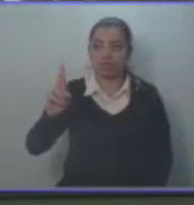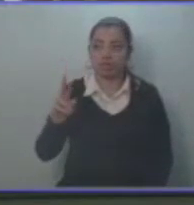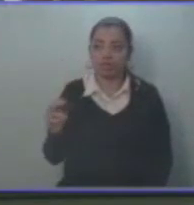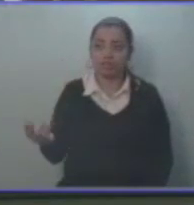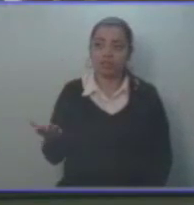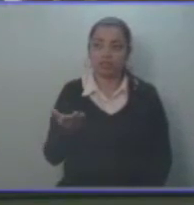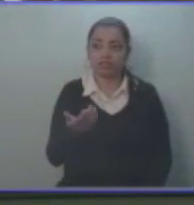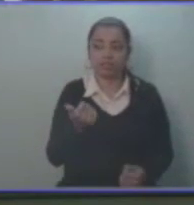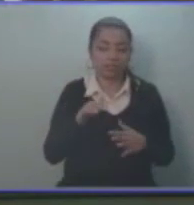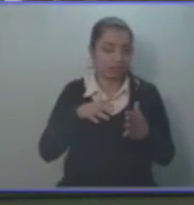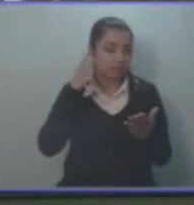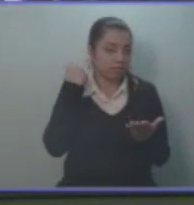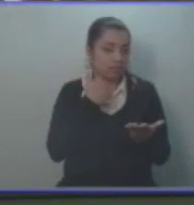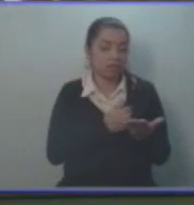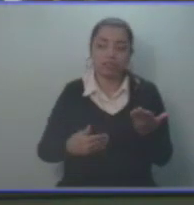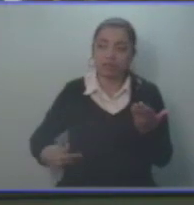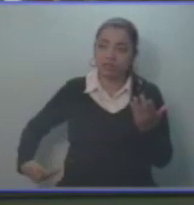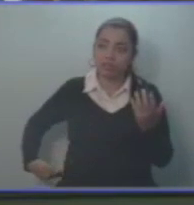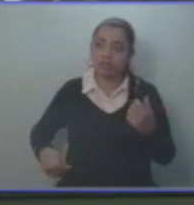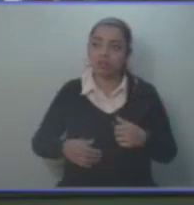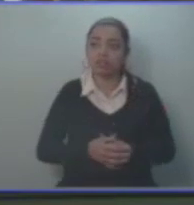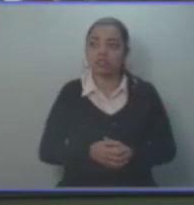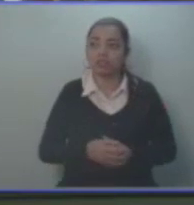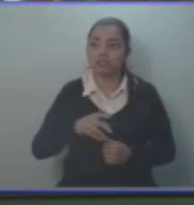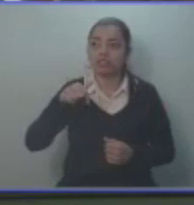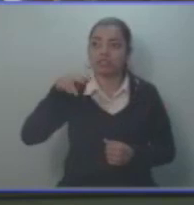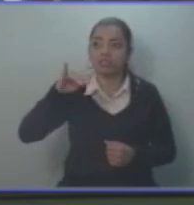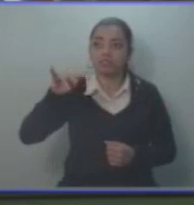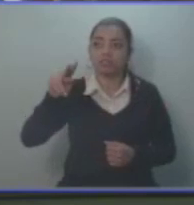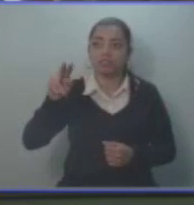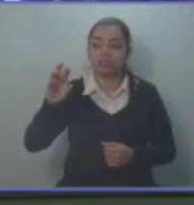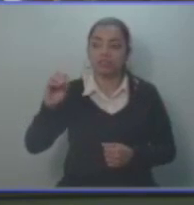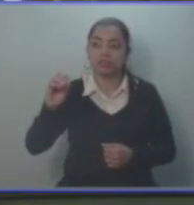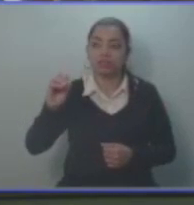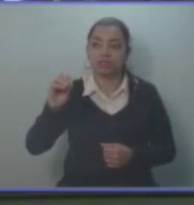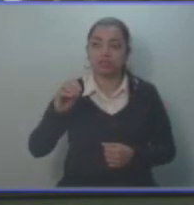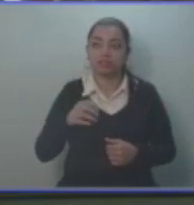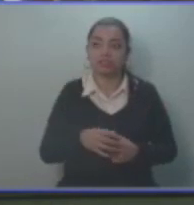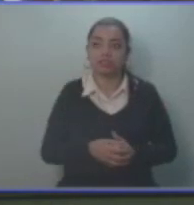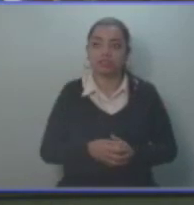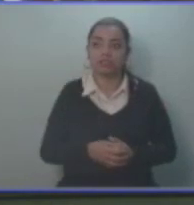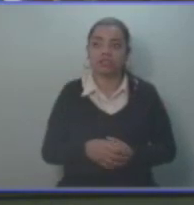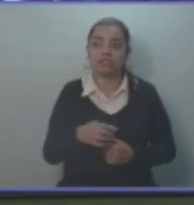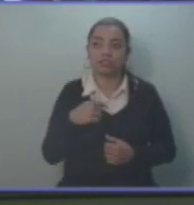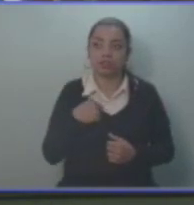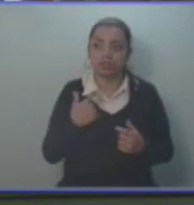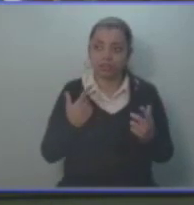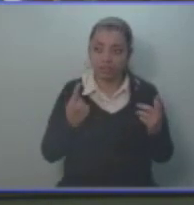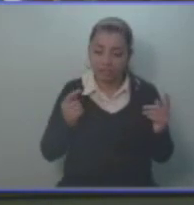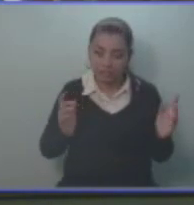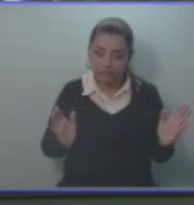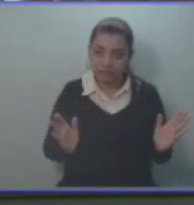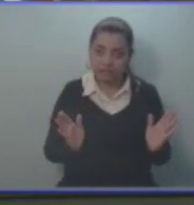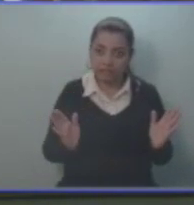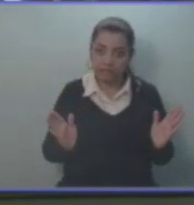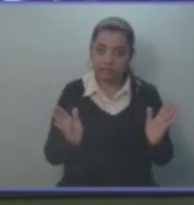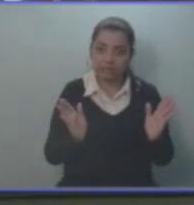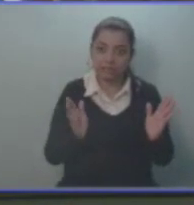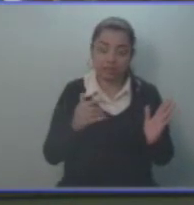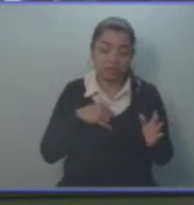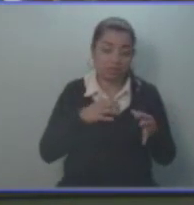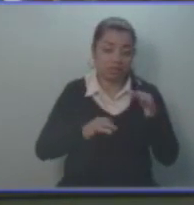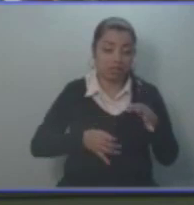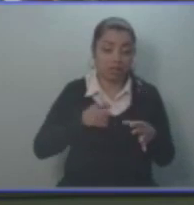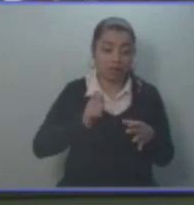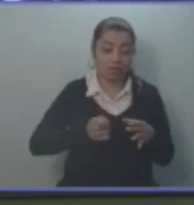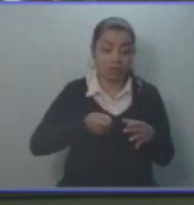Muchas gracias, señor Presidente Quijano. Voy a intentar, como abogado de